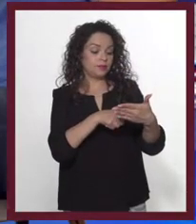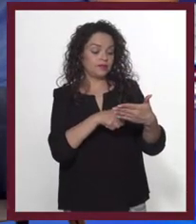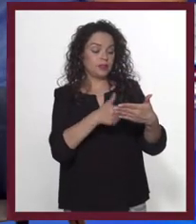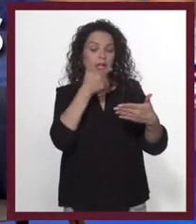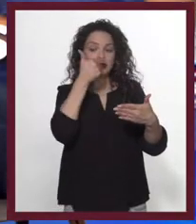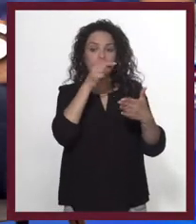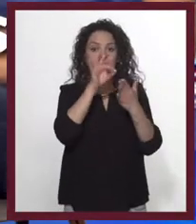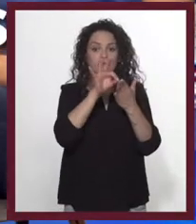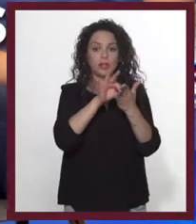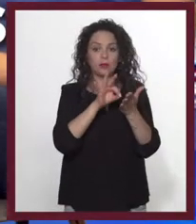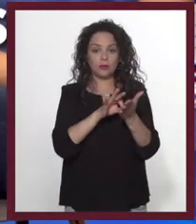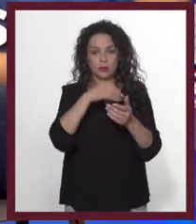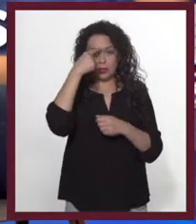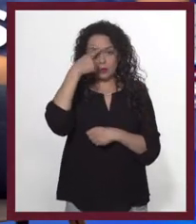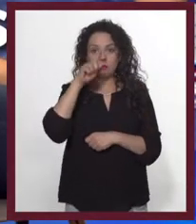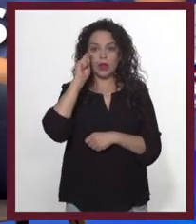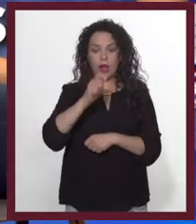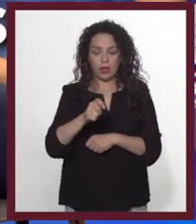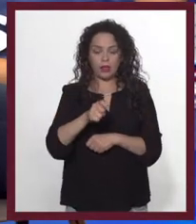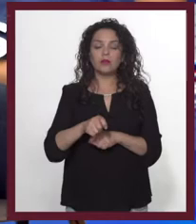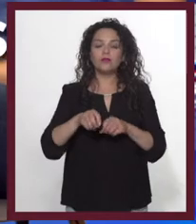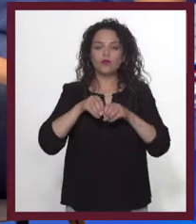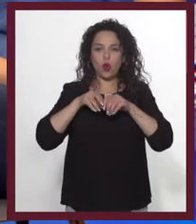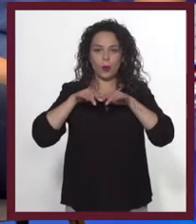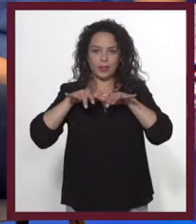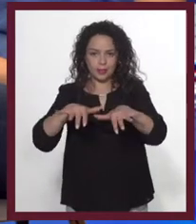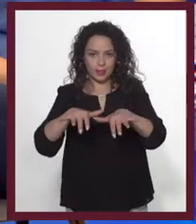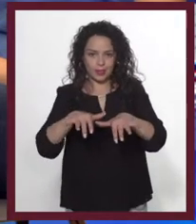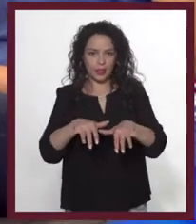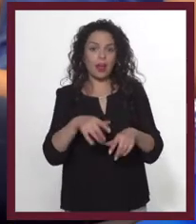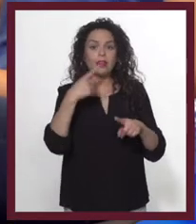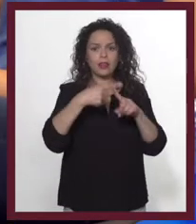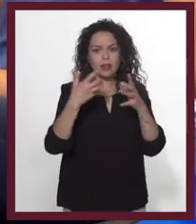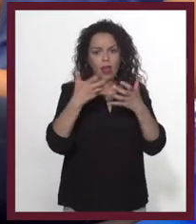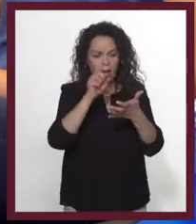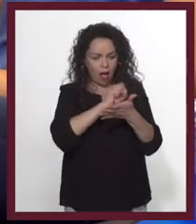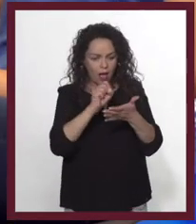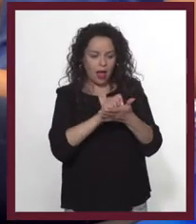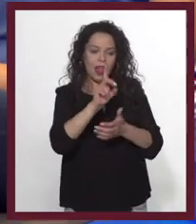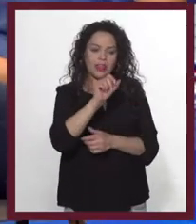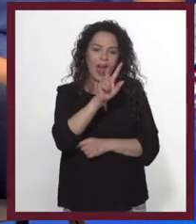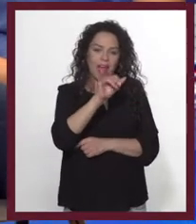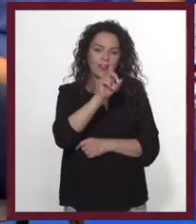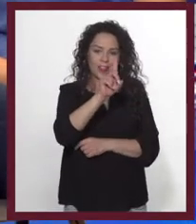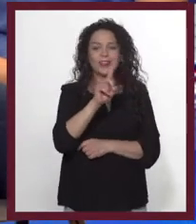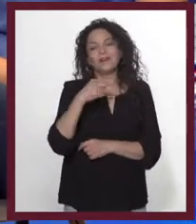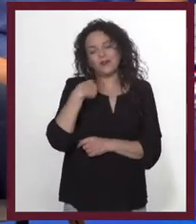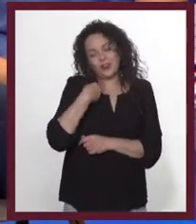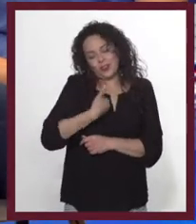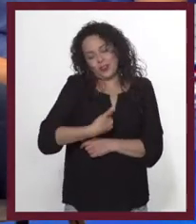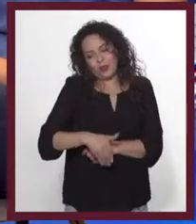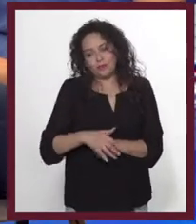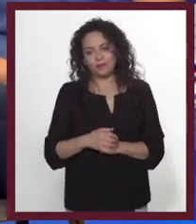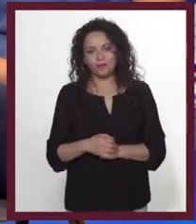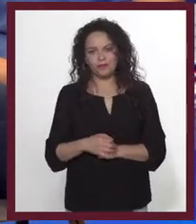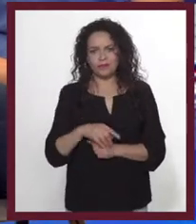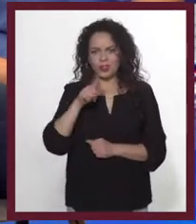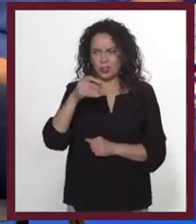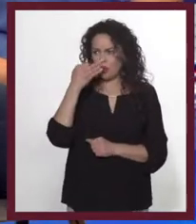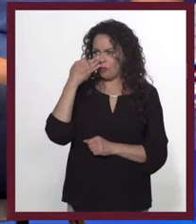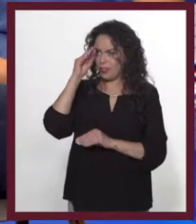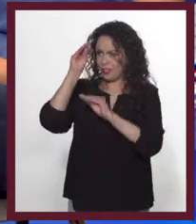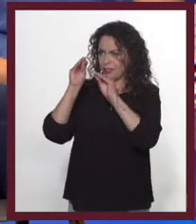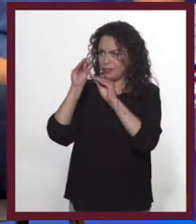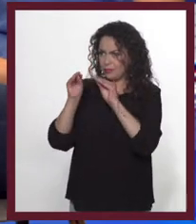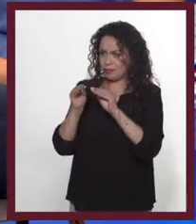Los siete mandamientos de la publicidad según David Ogilvy. O sea, yo. Dices ponerle florecitas a tu